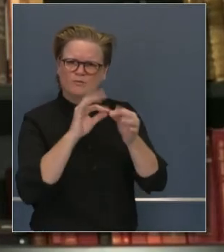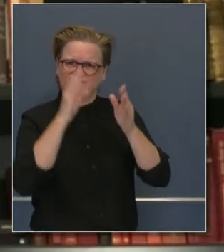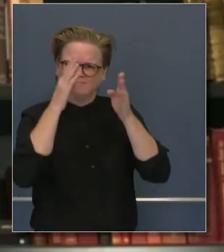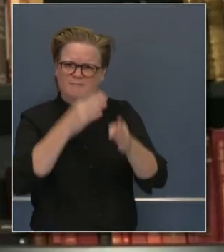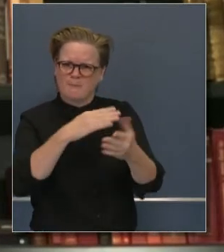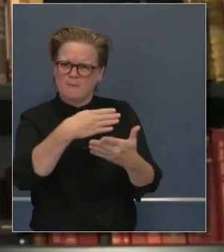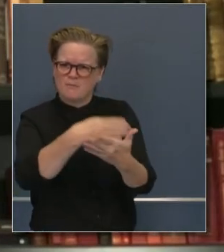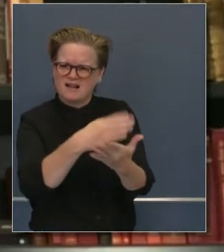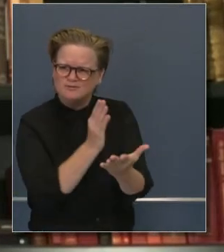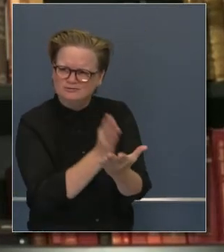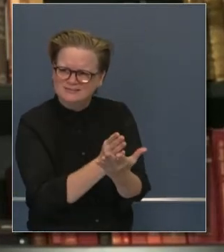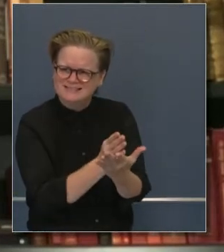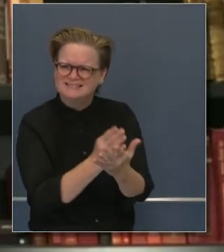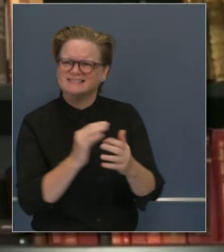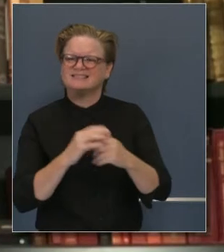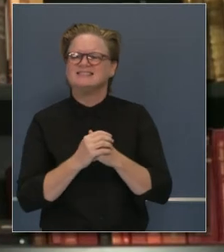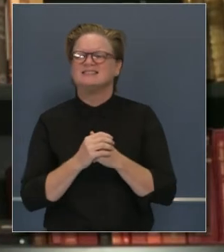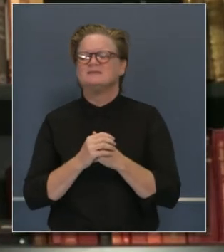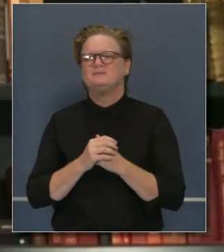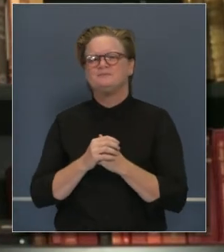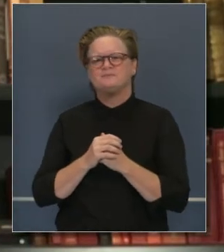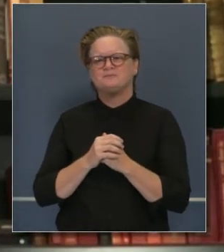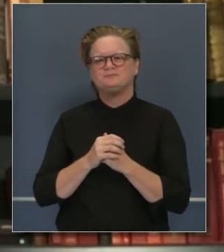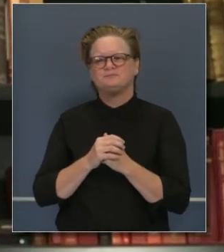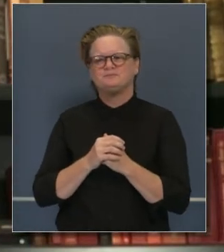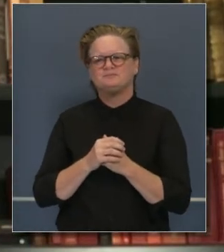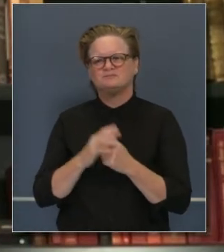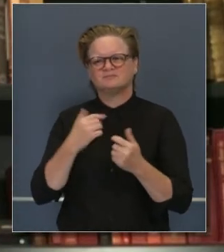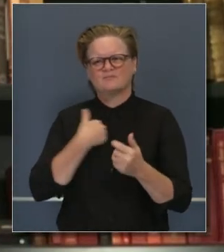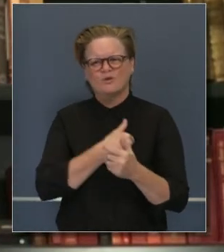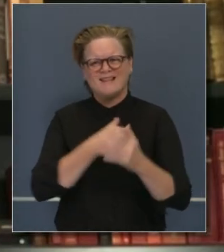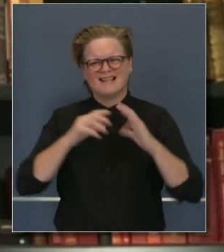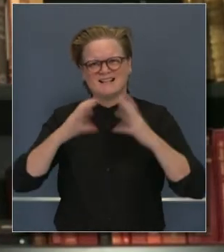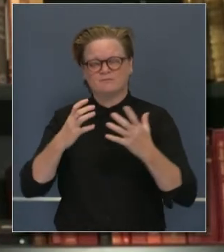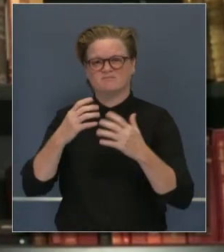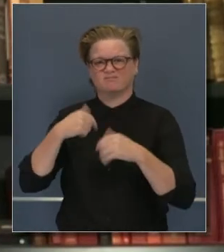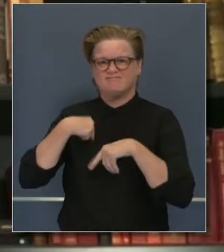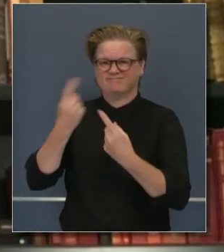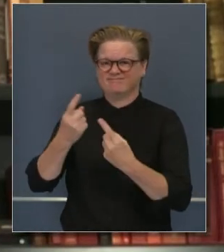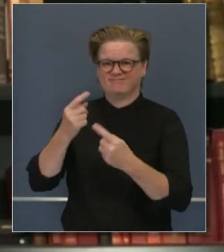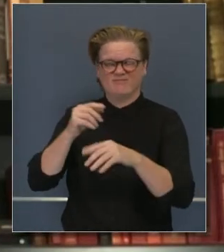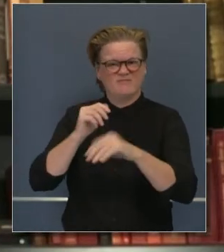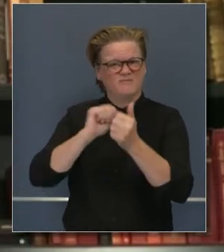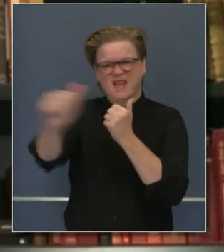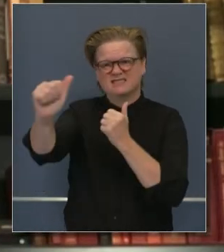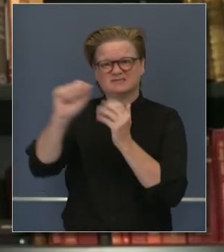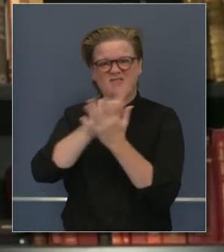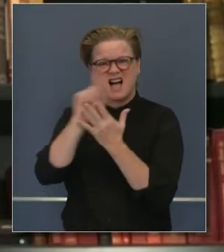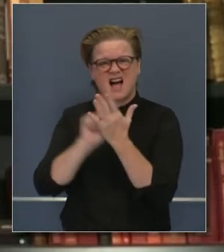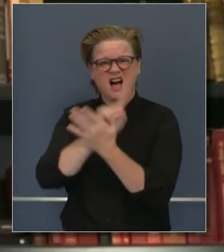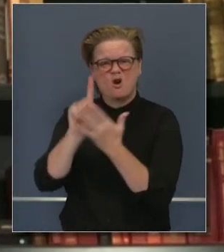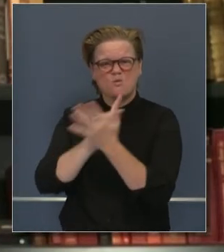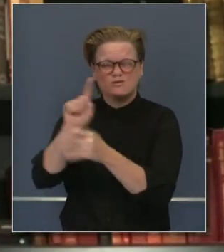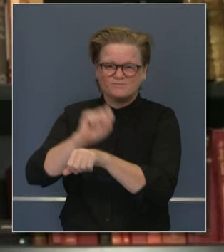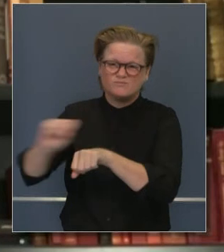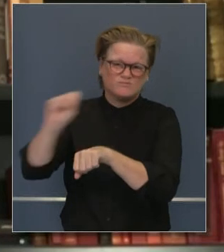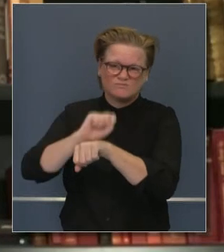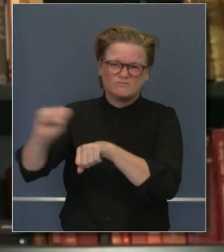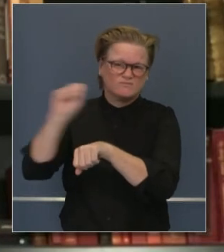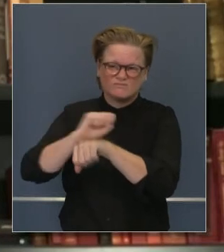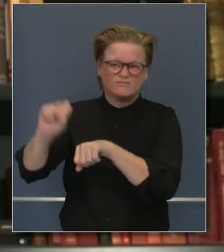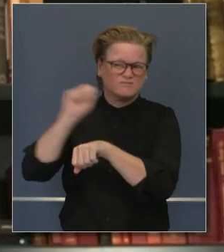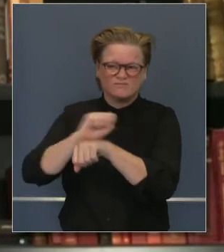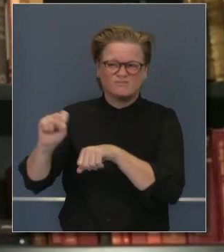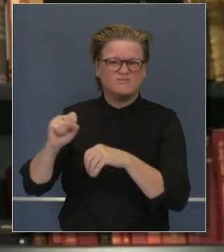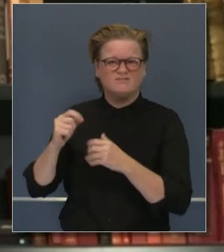preguntas sobre el presupuesto, estamos percatados. Hacemos trabajando tiempo extra, incluyendo esta última semana,